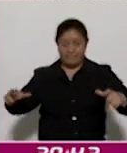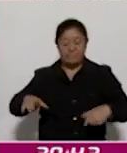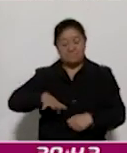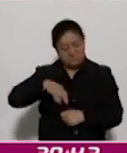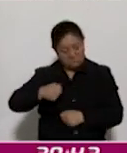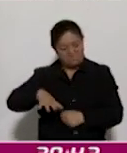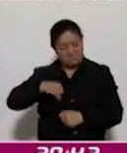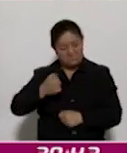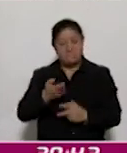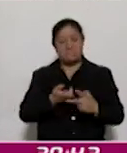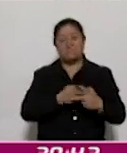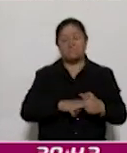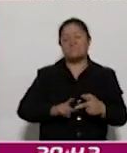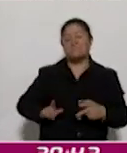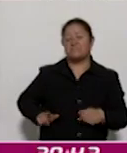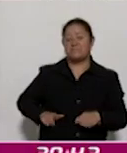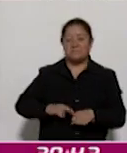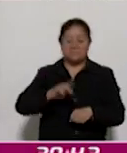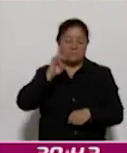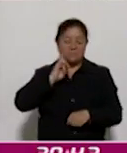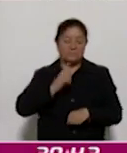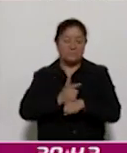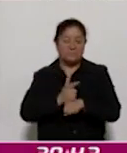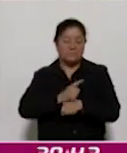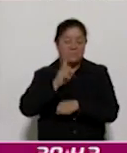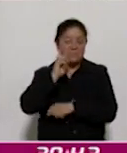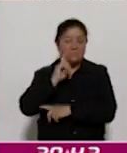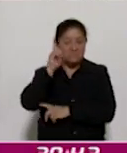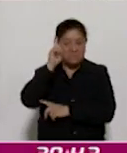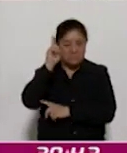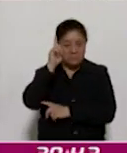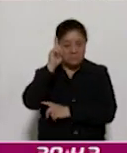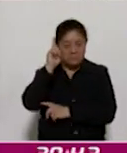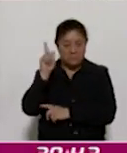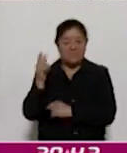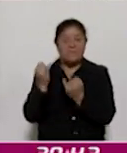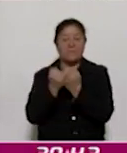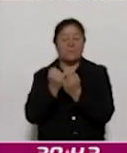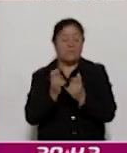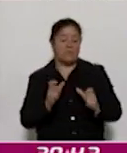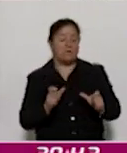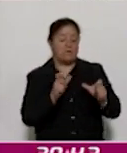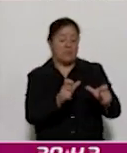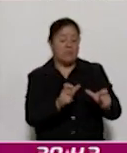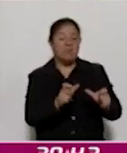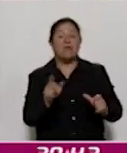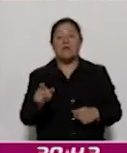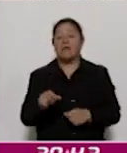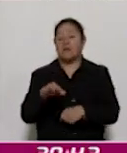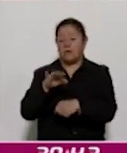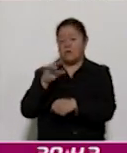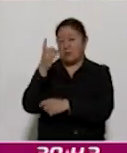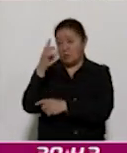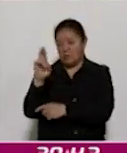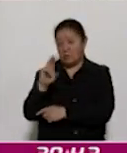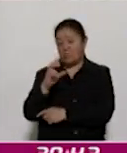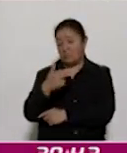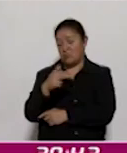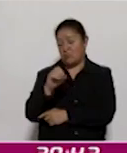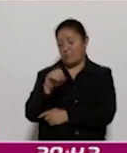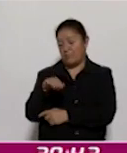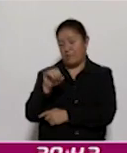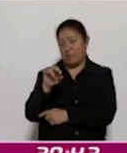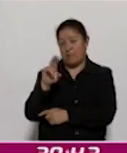nuestra gobernadora, la licenciada Lorena Cuellar Cisneros y también el refuerzo y el respaldo del doctor Homero Meneses siempre pensando con ese cariño,